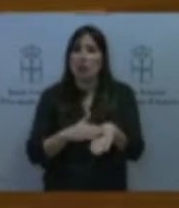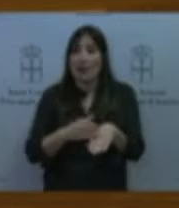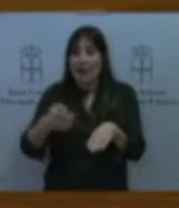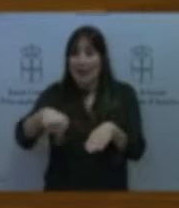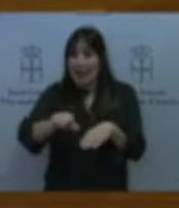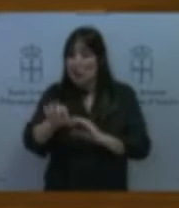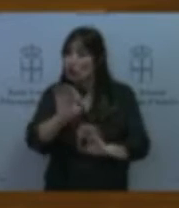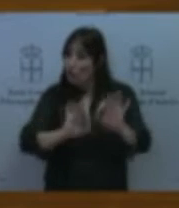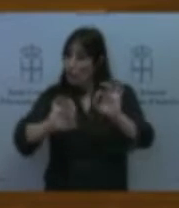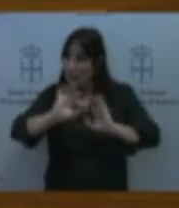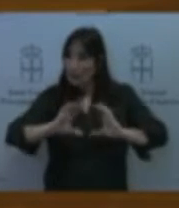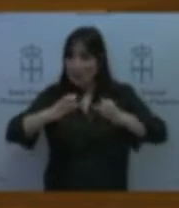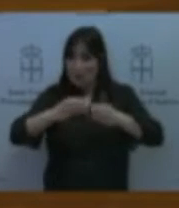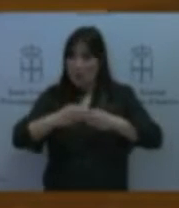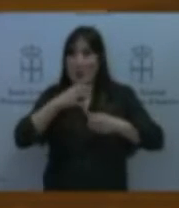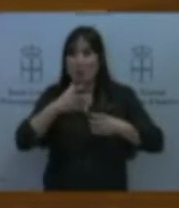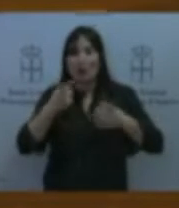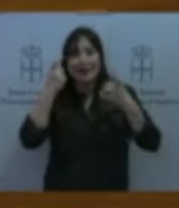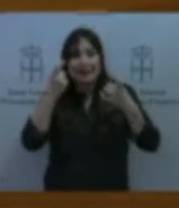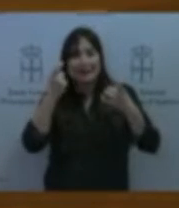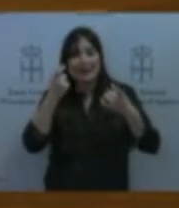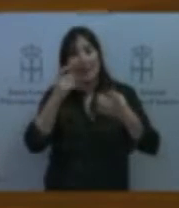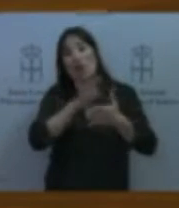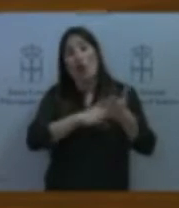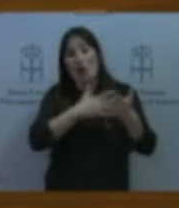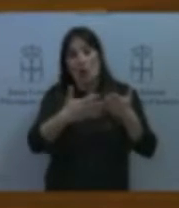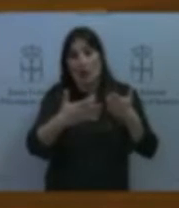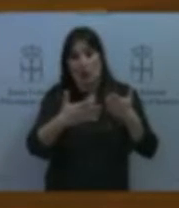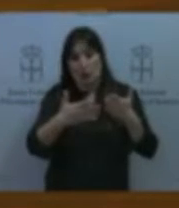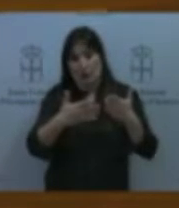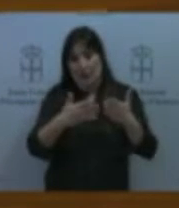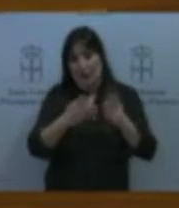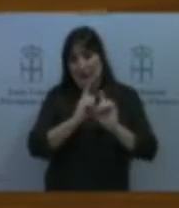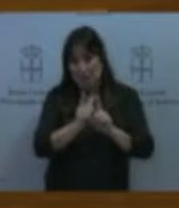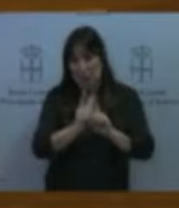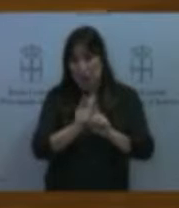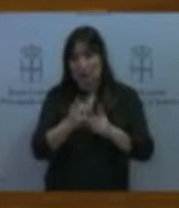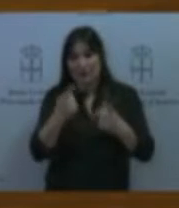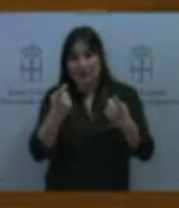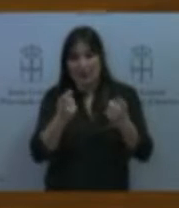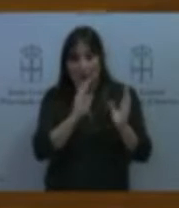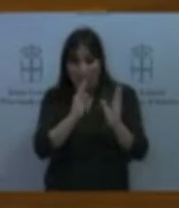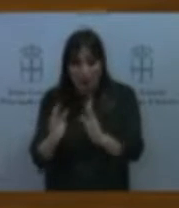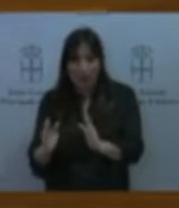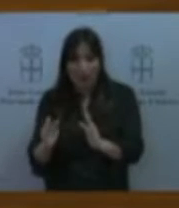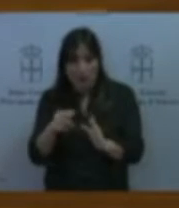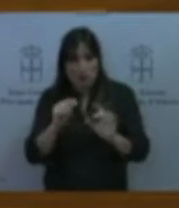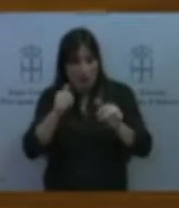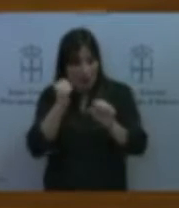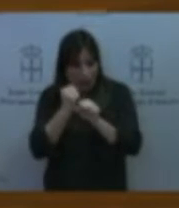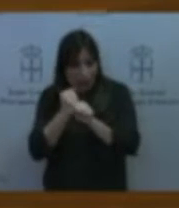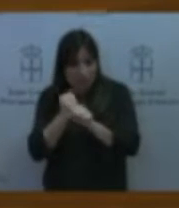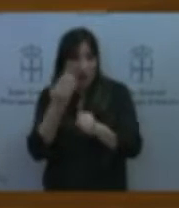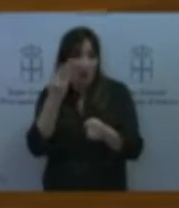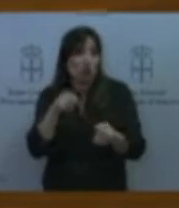horarios de transporte público de Viménez cuando se ponen a trabajar sobre ello algo que yo creo que debería de ser iniciativa del gobierno y el consorcio de